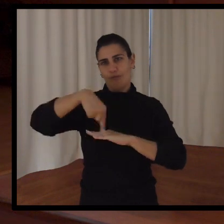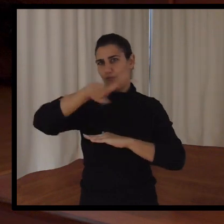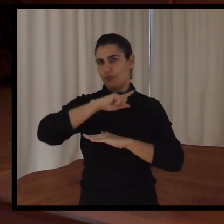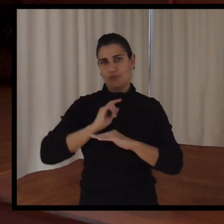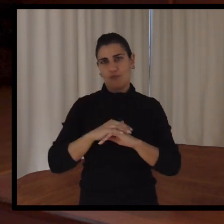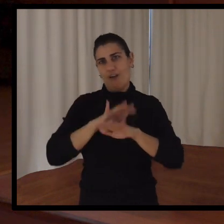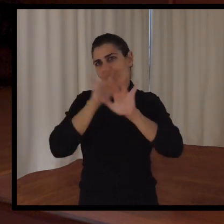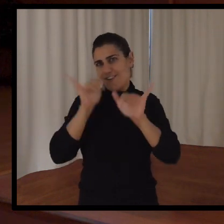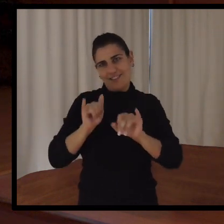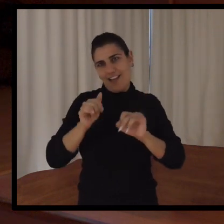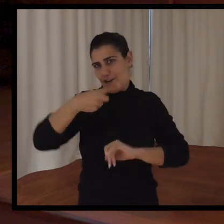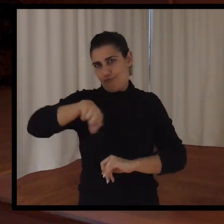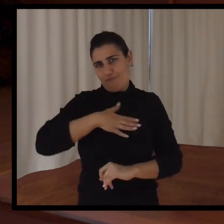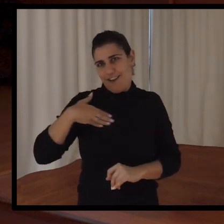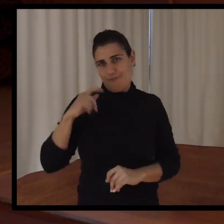felicidad que todos queremos.